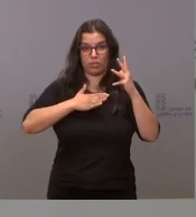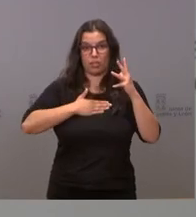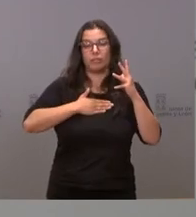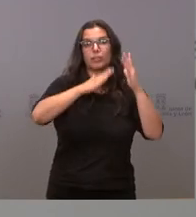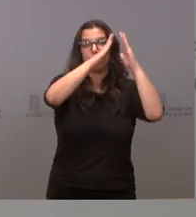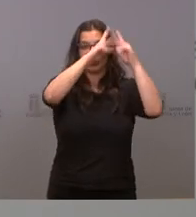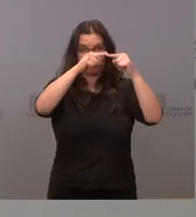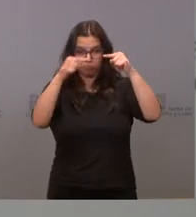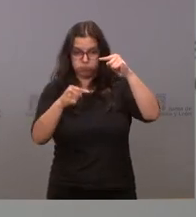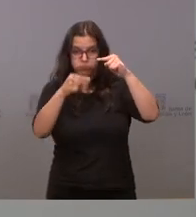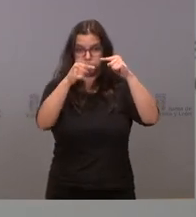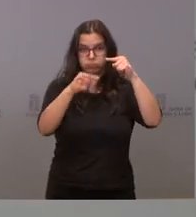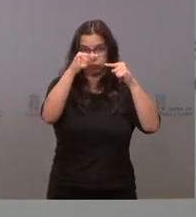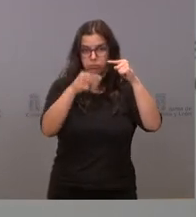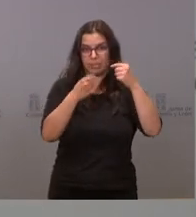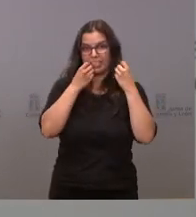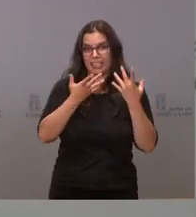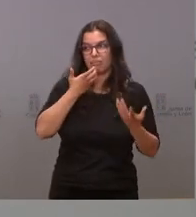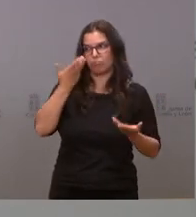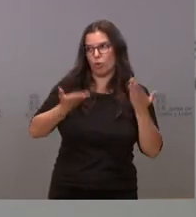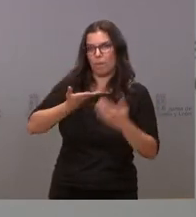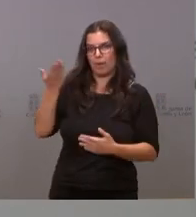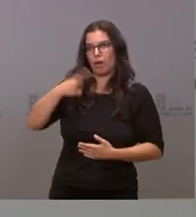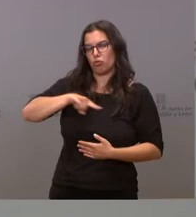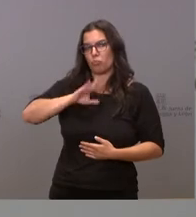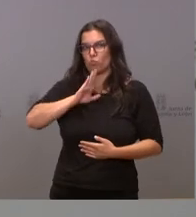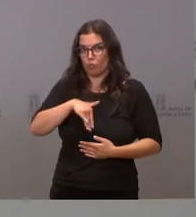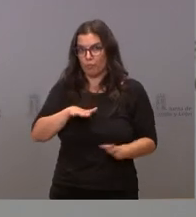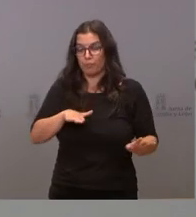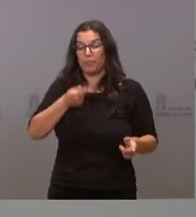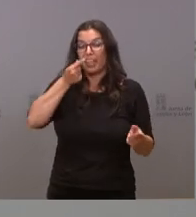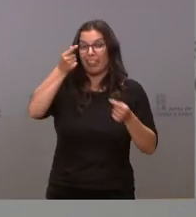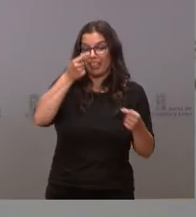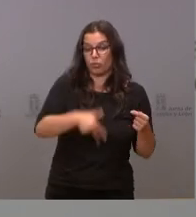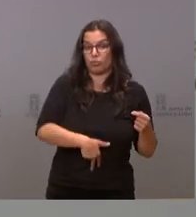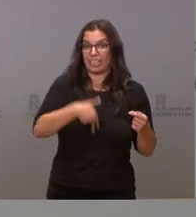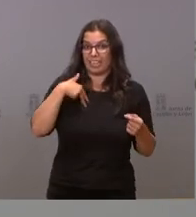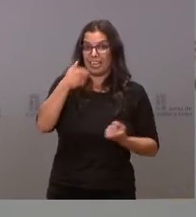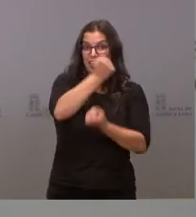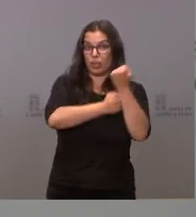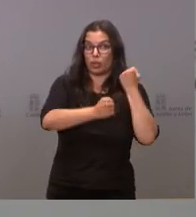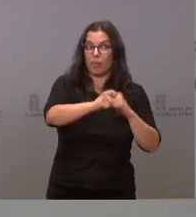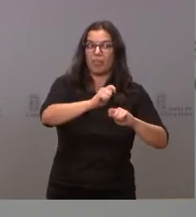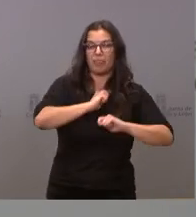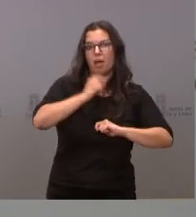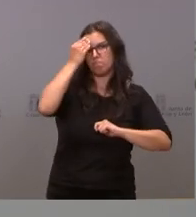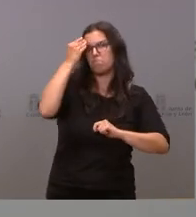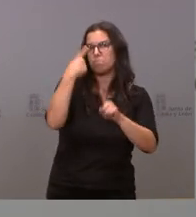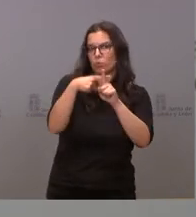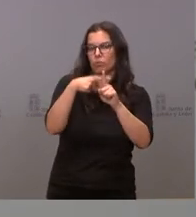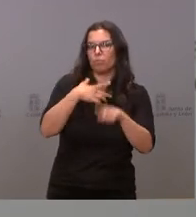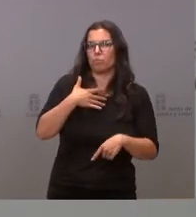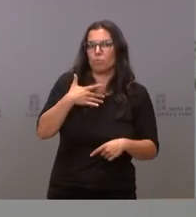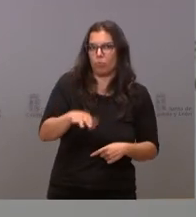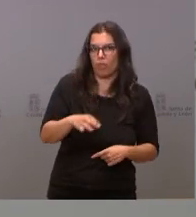autónoma. vemos que esos datos macroeconómicos nos hacen ser optimistas y ser